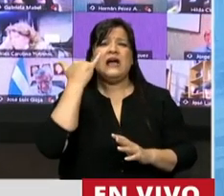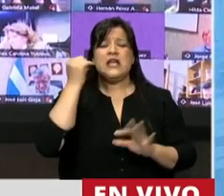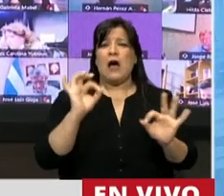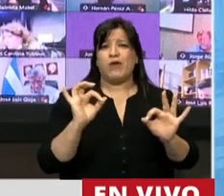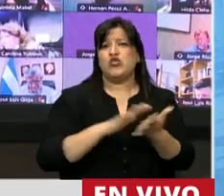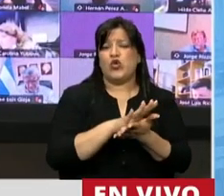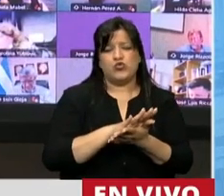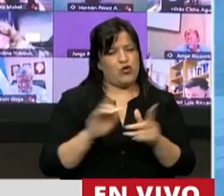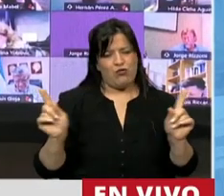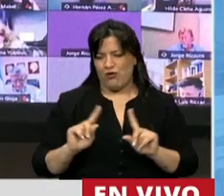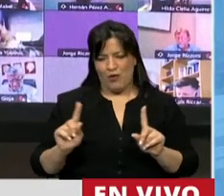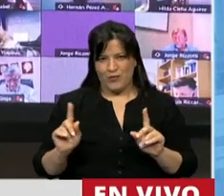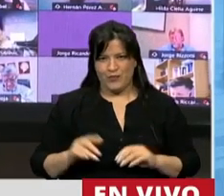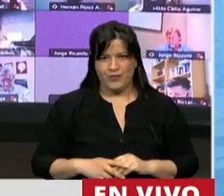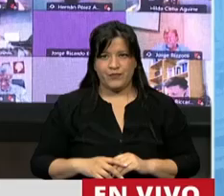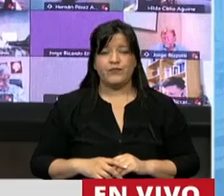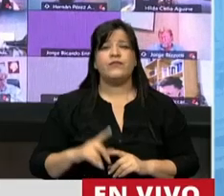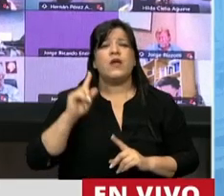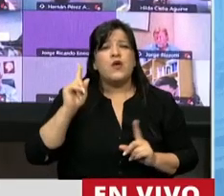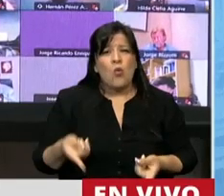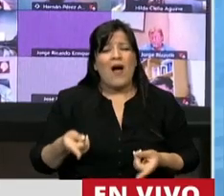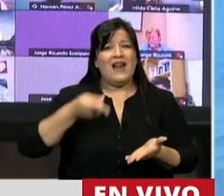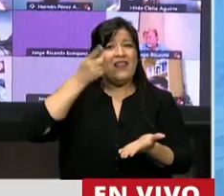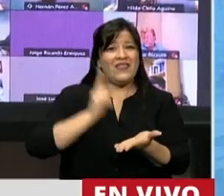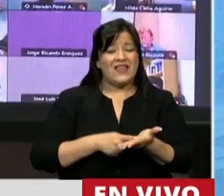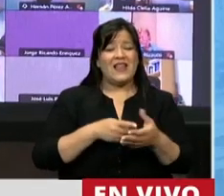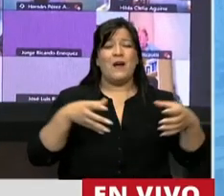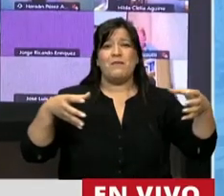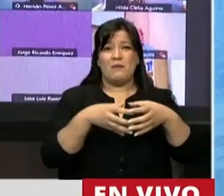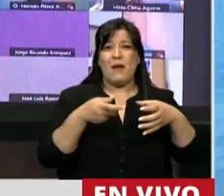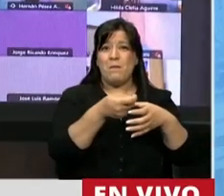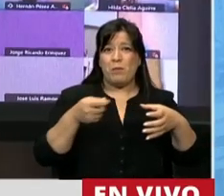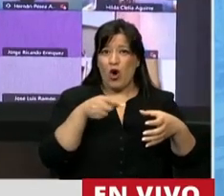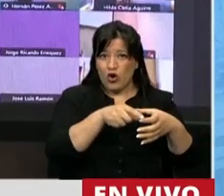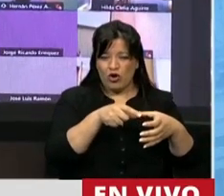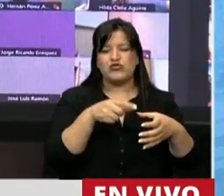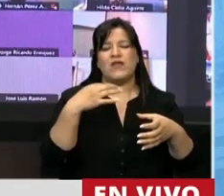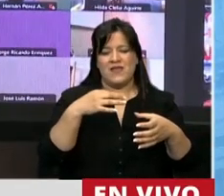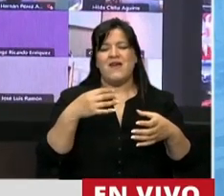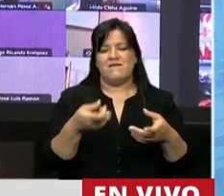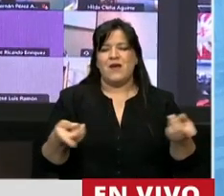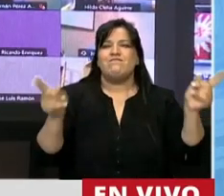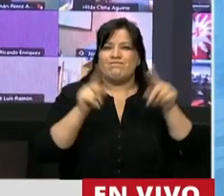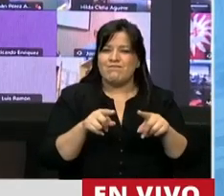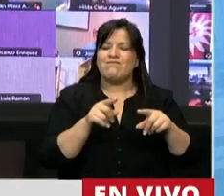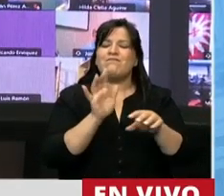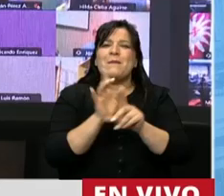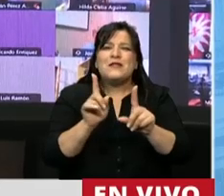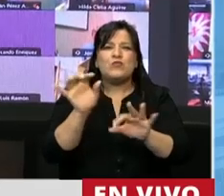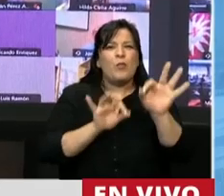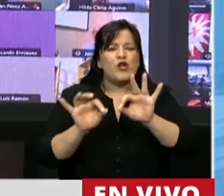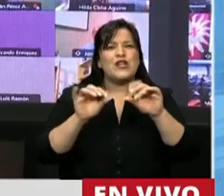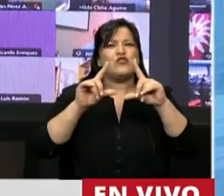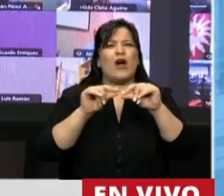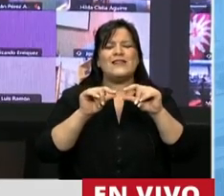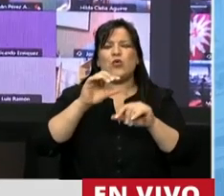el sentido del dictamen de minoría es rescatar la parte positiva de ese proyecto que es